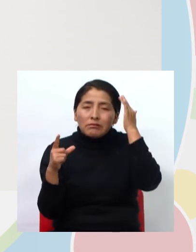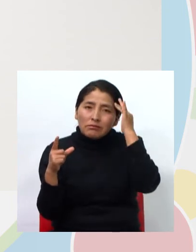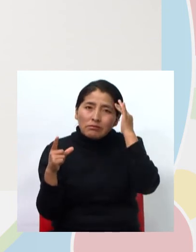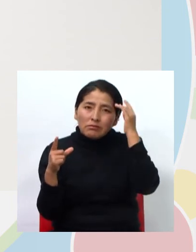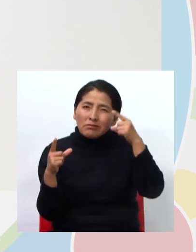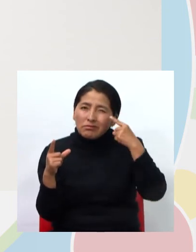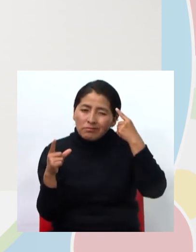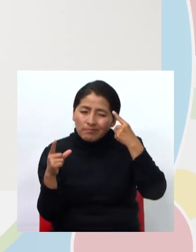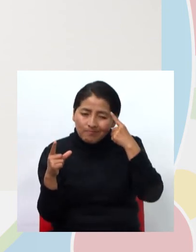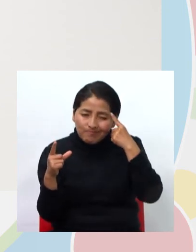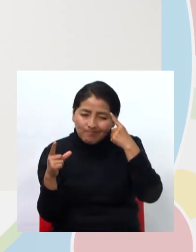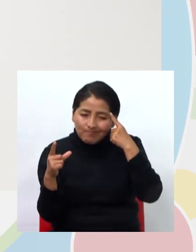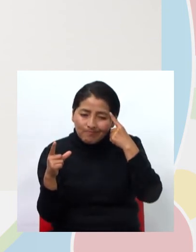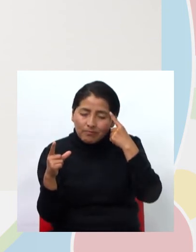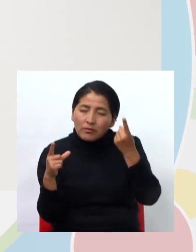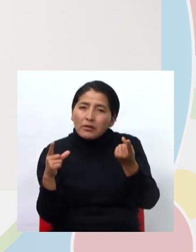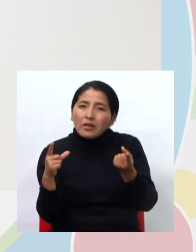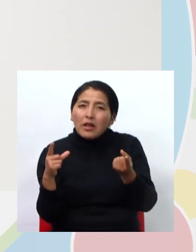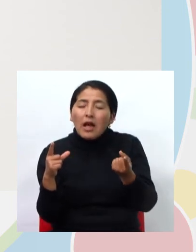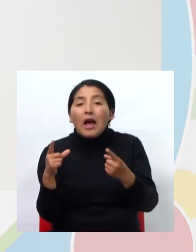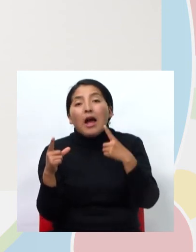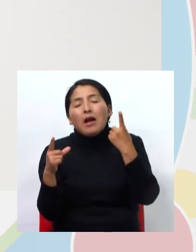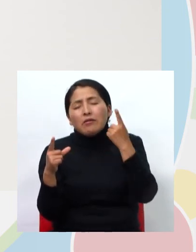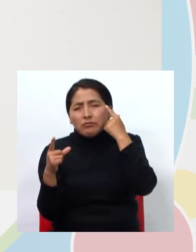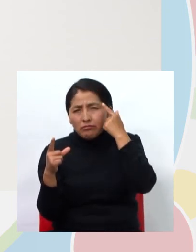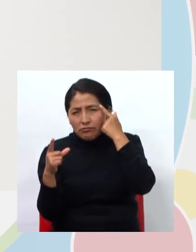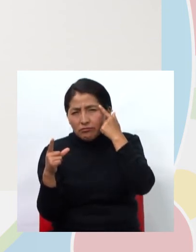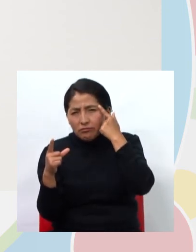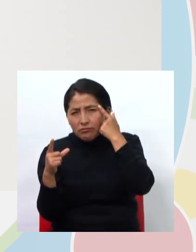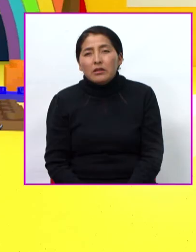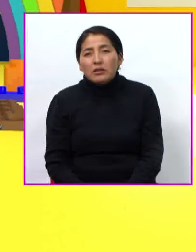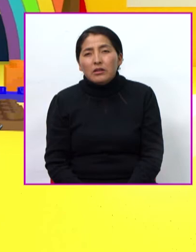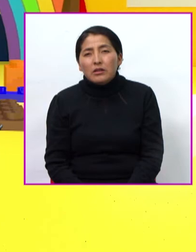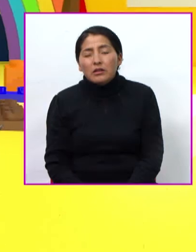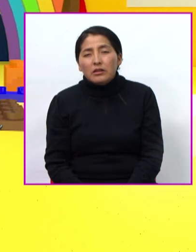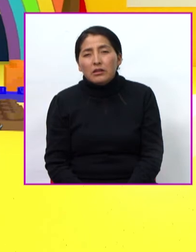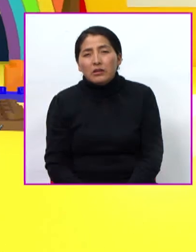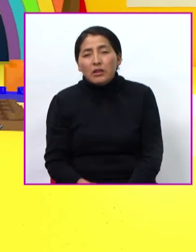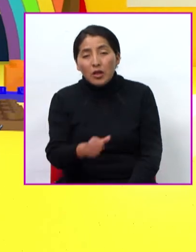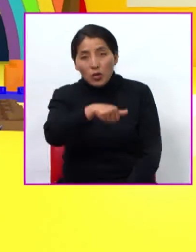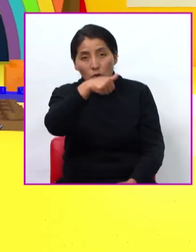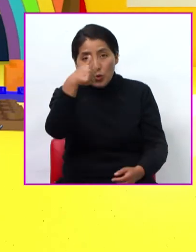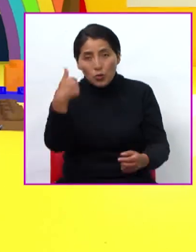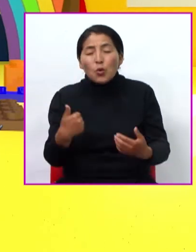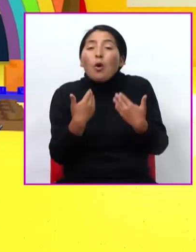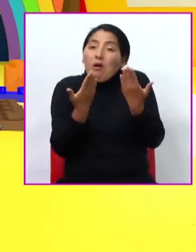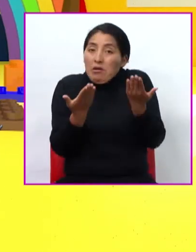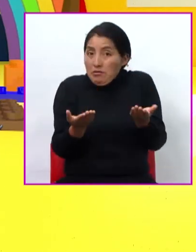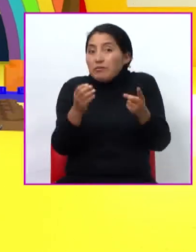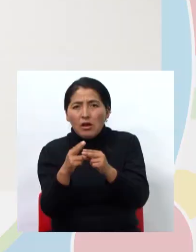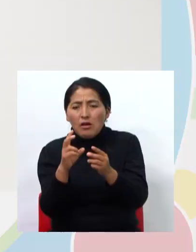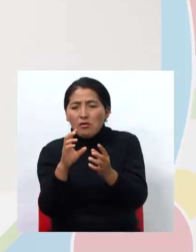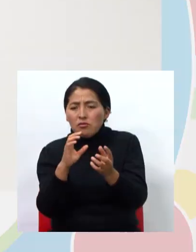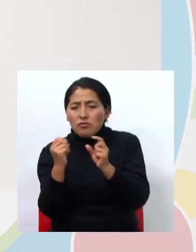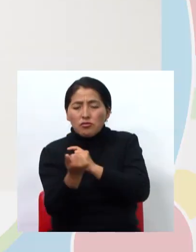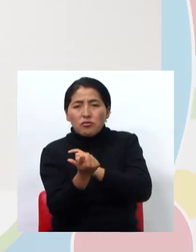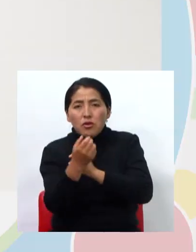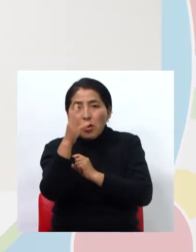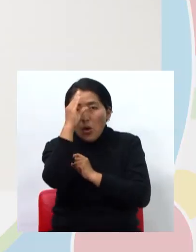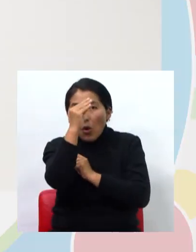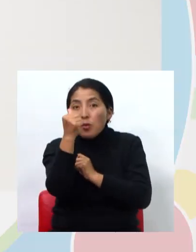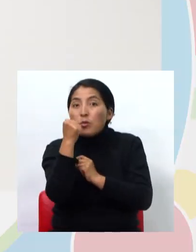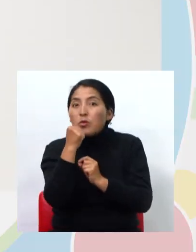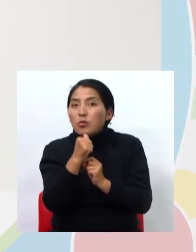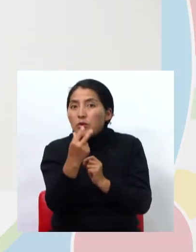avión. Muy bien. Pasamos a la siguiente. Aquí dice, hay sustantivos que cambian completamente su